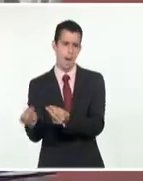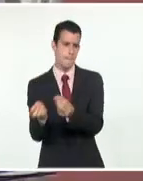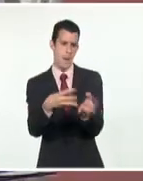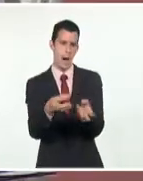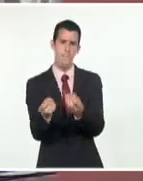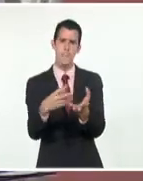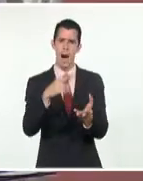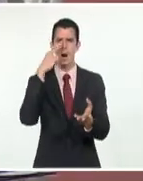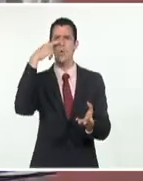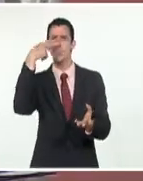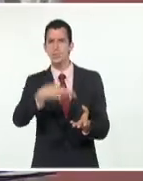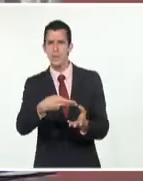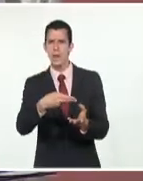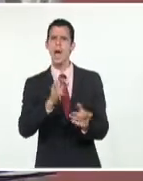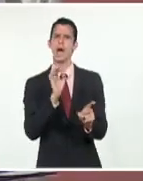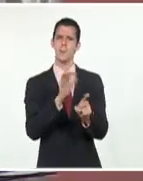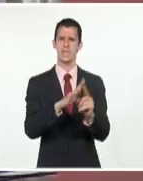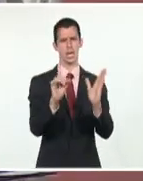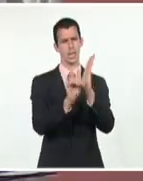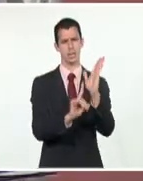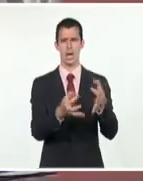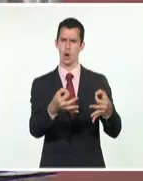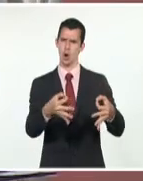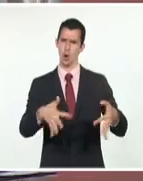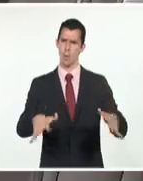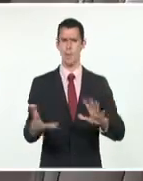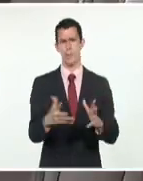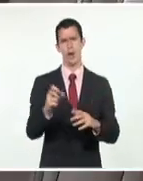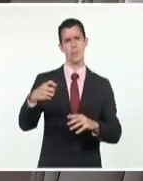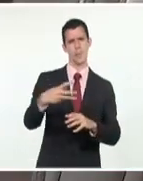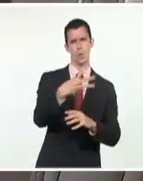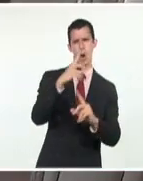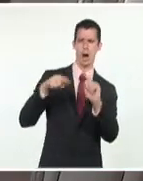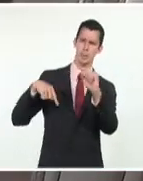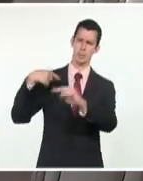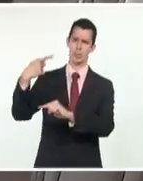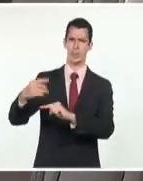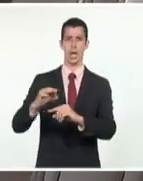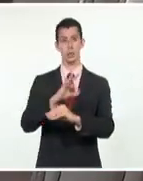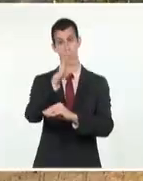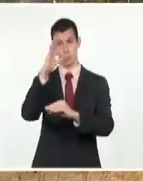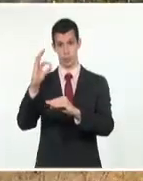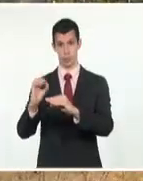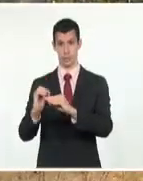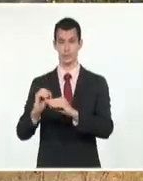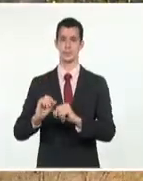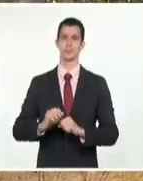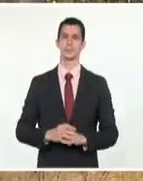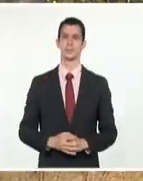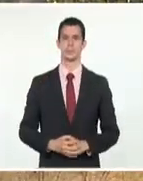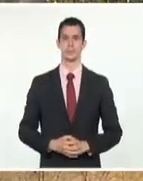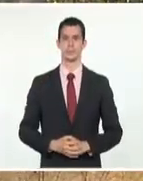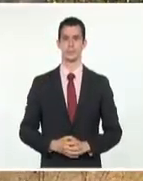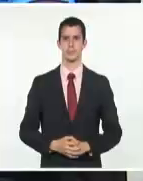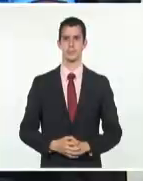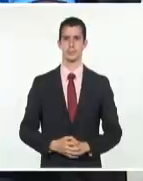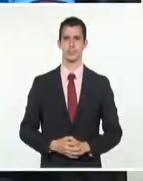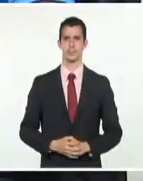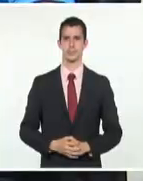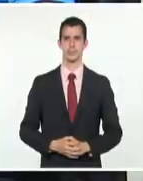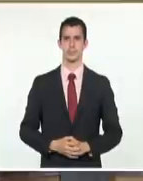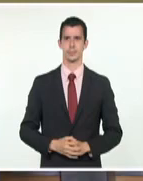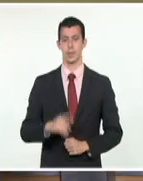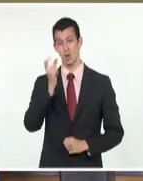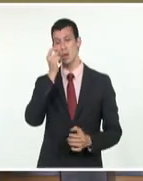resta de la madrugada y el día de mañana. Libán Arronte Cruz subrayó que el Ministerio de Energía y Minas trabaja